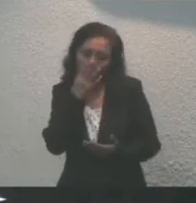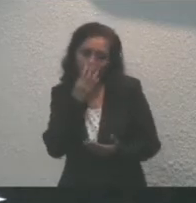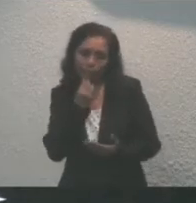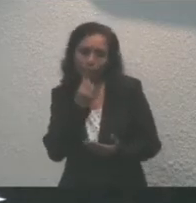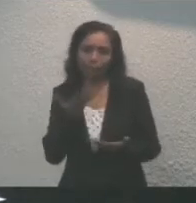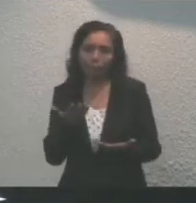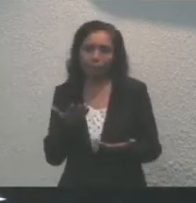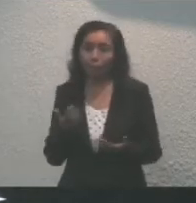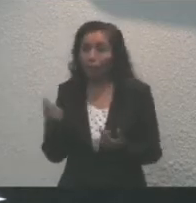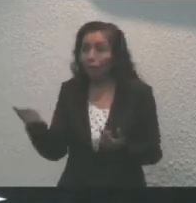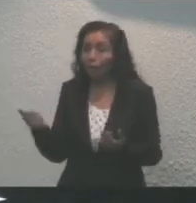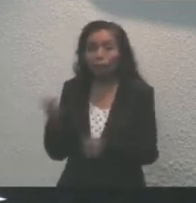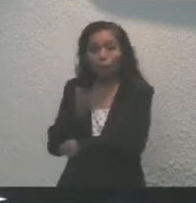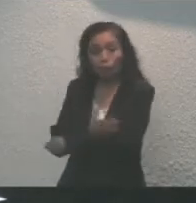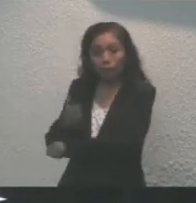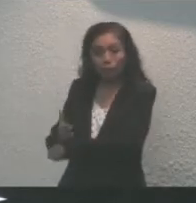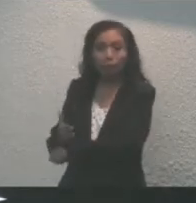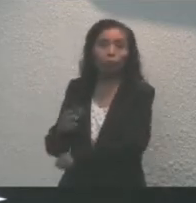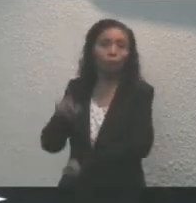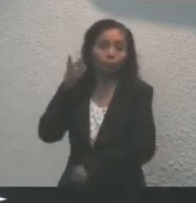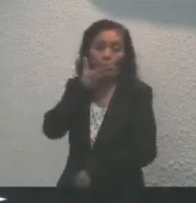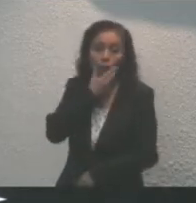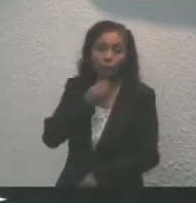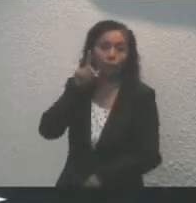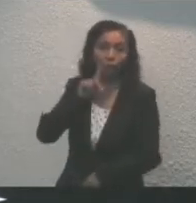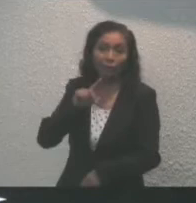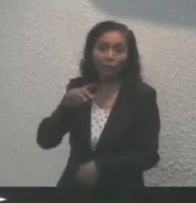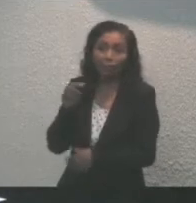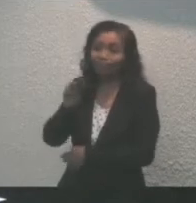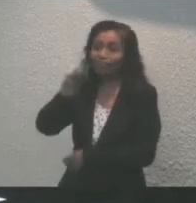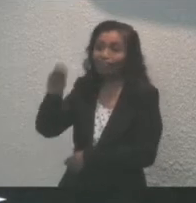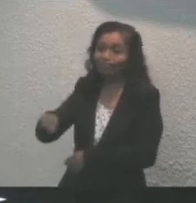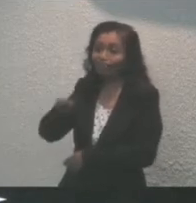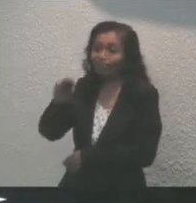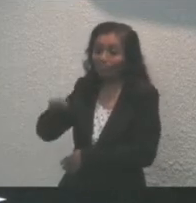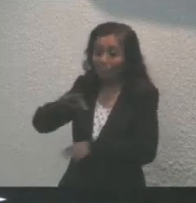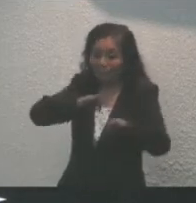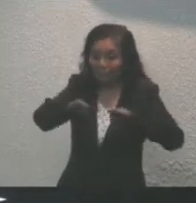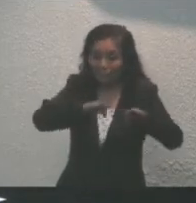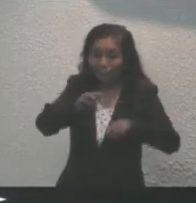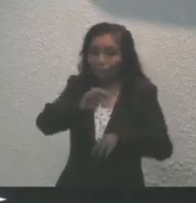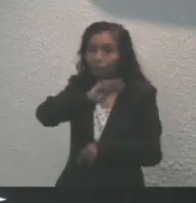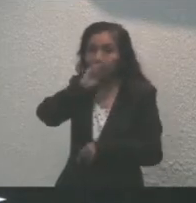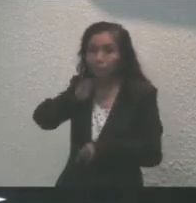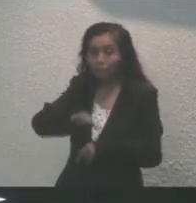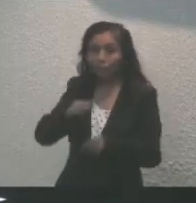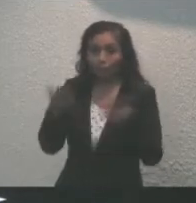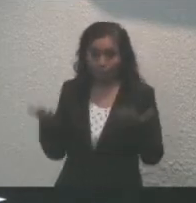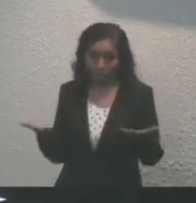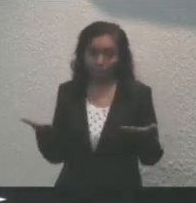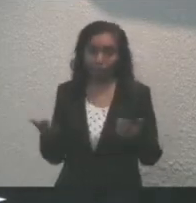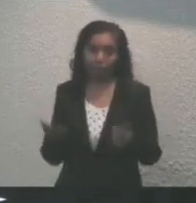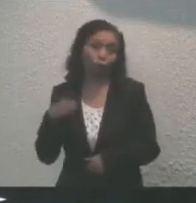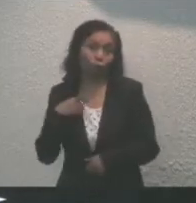a aquellos compañeros y compañeras caídos en el cumplimiento de su trabajo y deber.